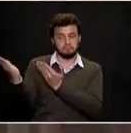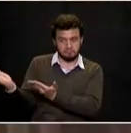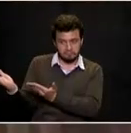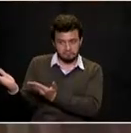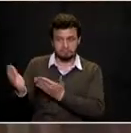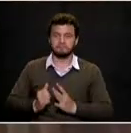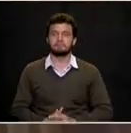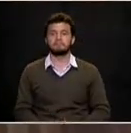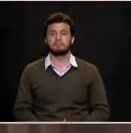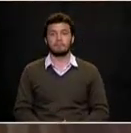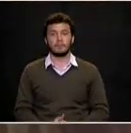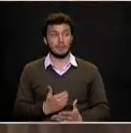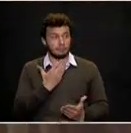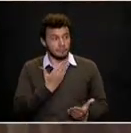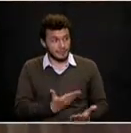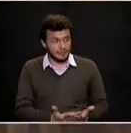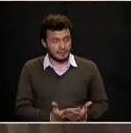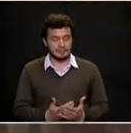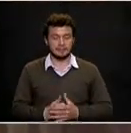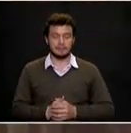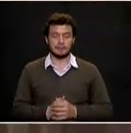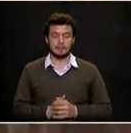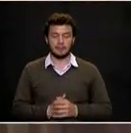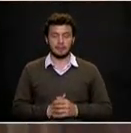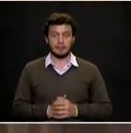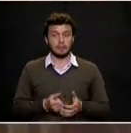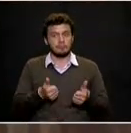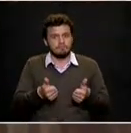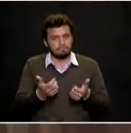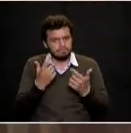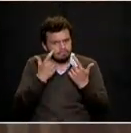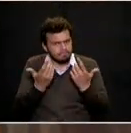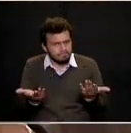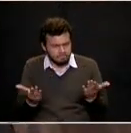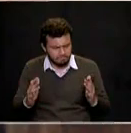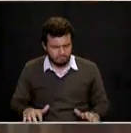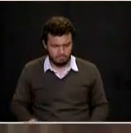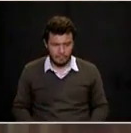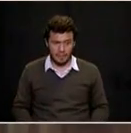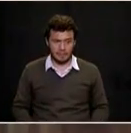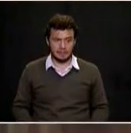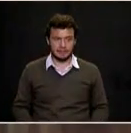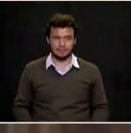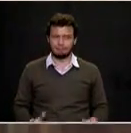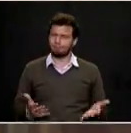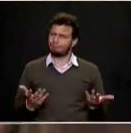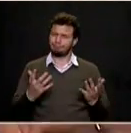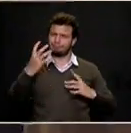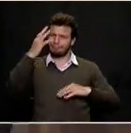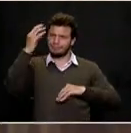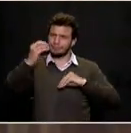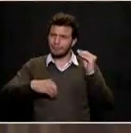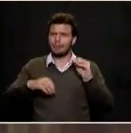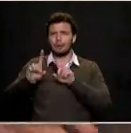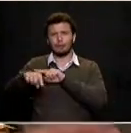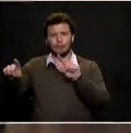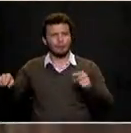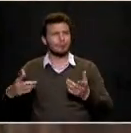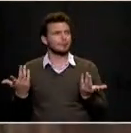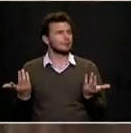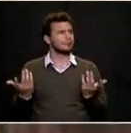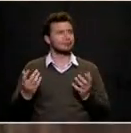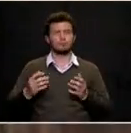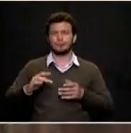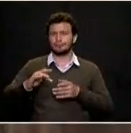sí. Gracias. Mire, es bien paradójico. Aquí hay muchos compañeros que han pasado por el Ejecutivo, por el